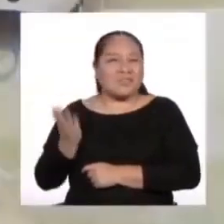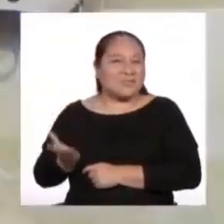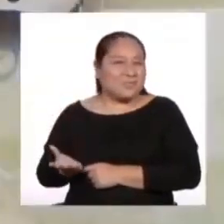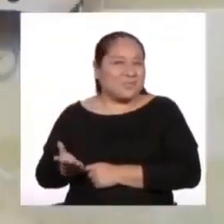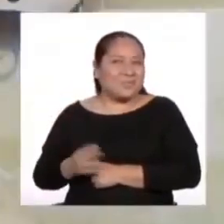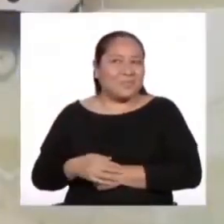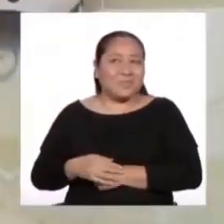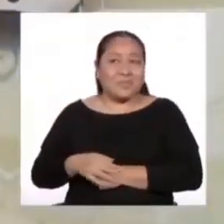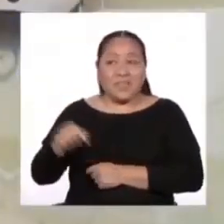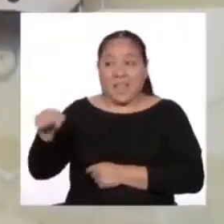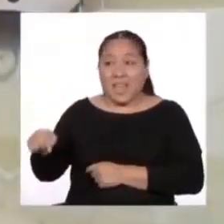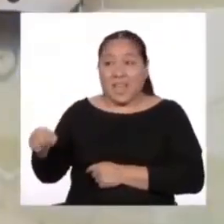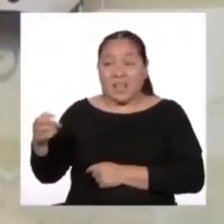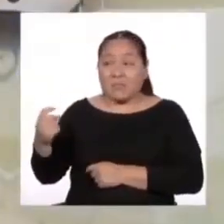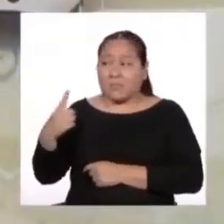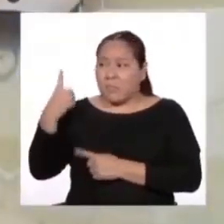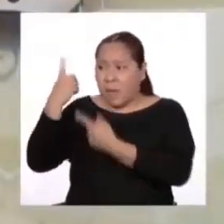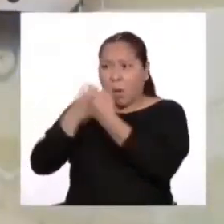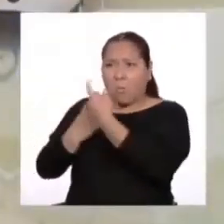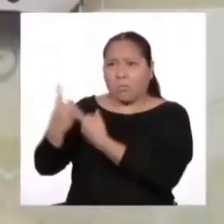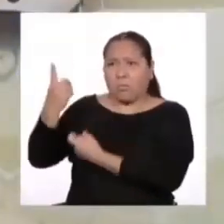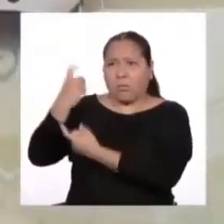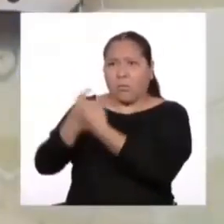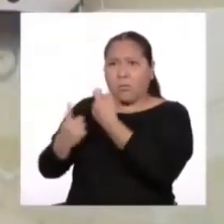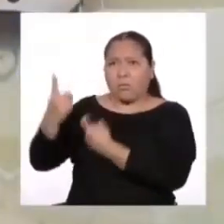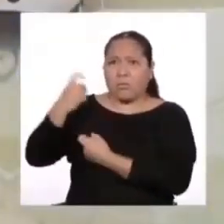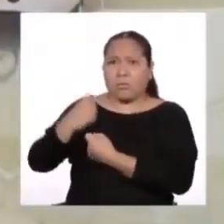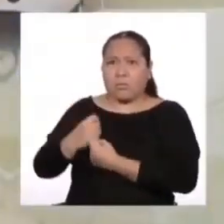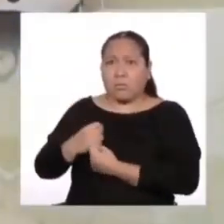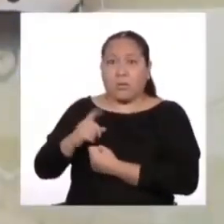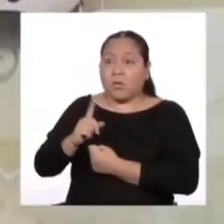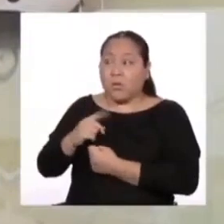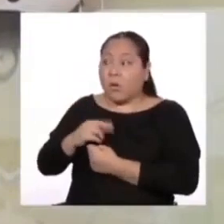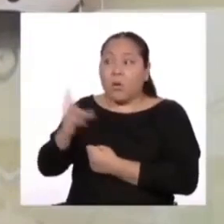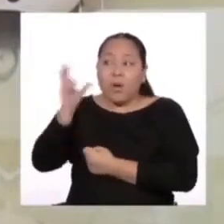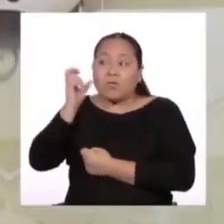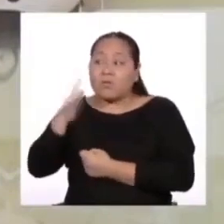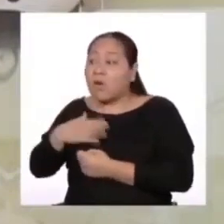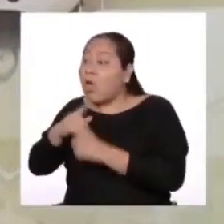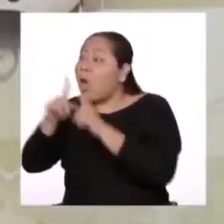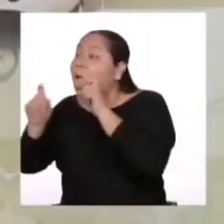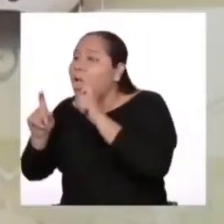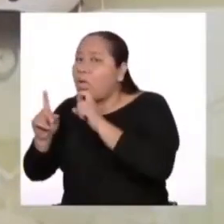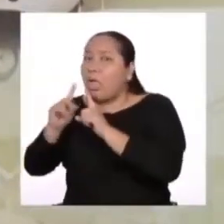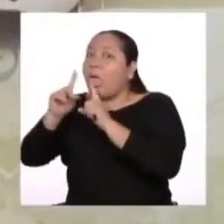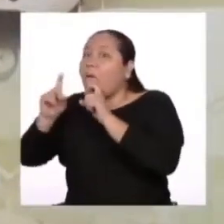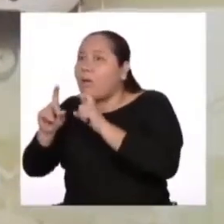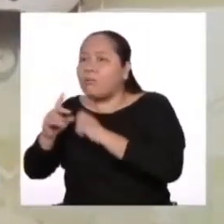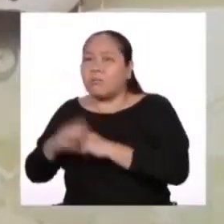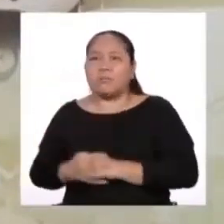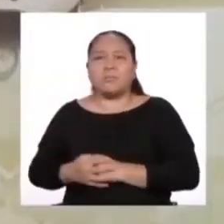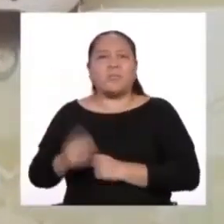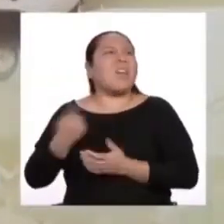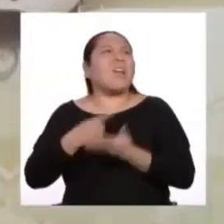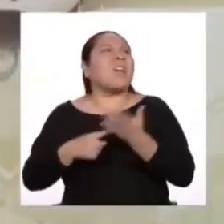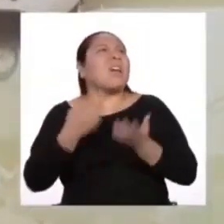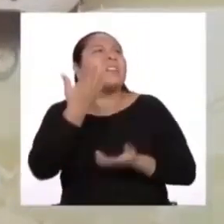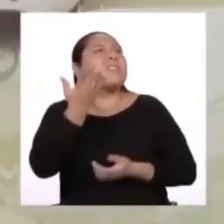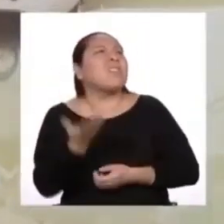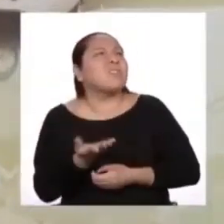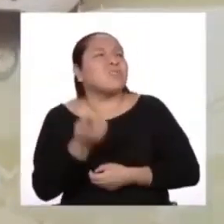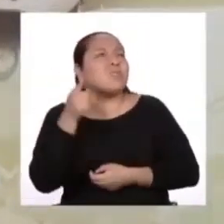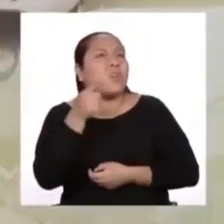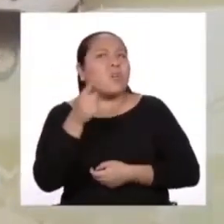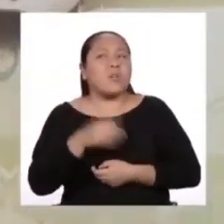El principito me hacía muchas preguntas y jamás parecía oír las mías. ¿Qué cosa es esa? No es una cosa.